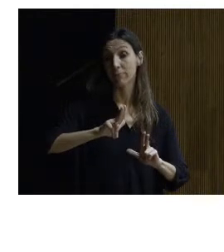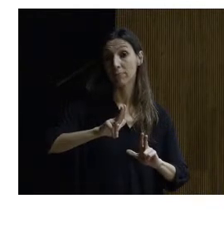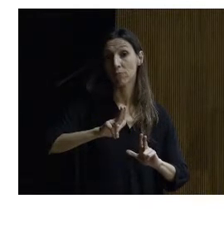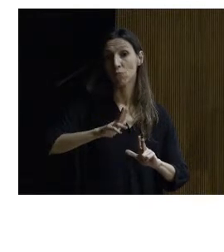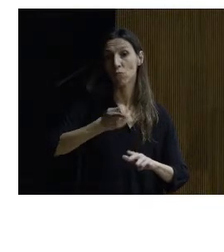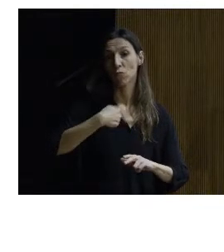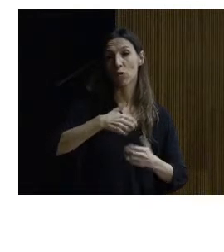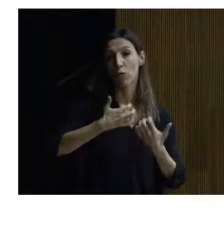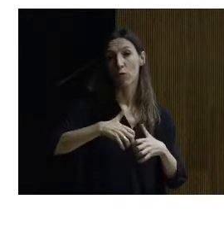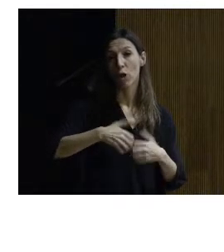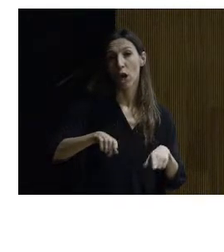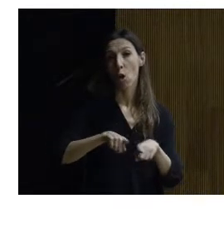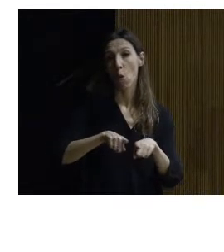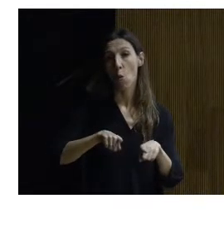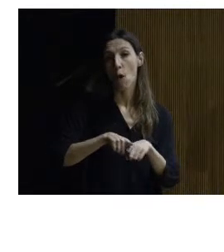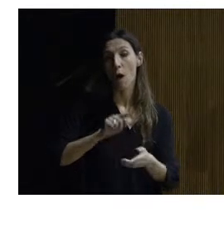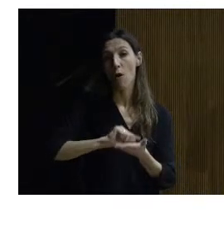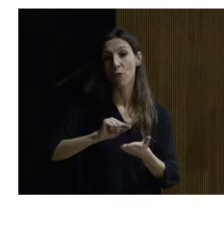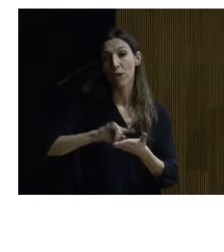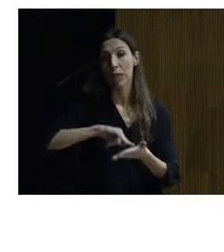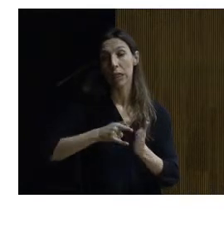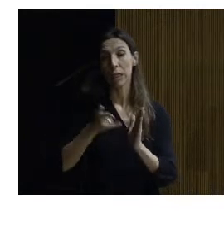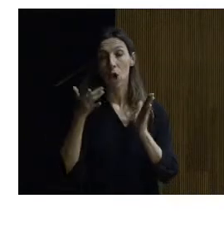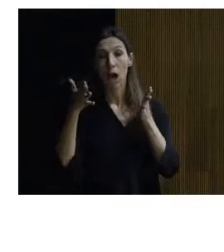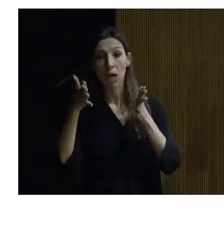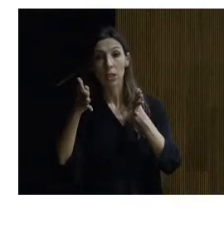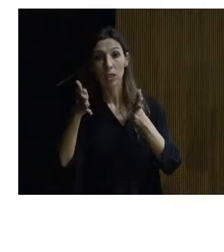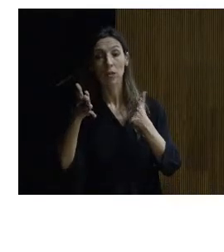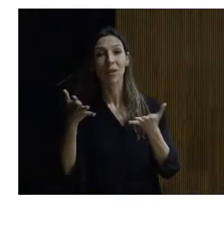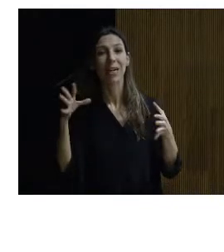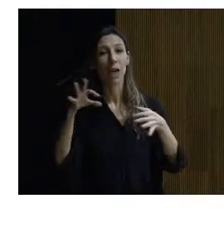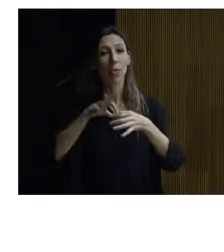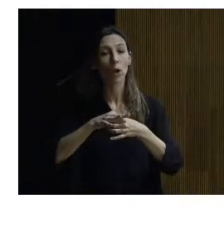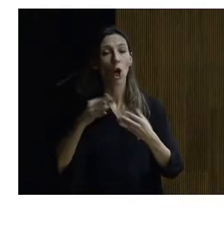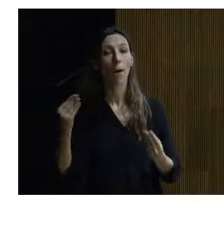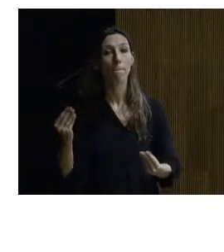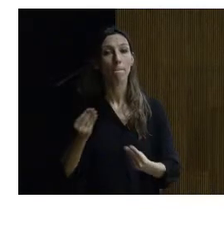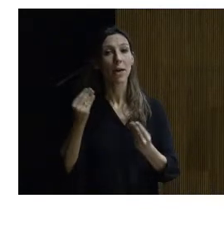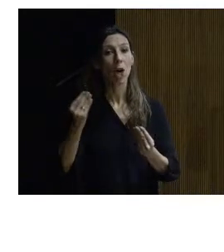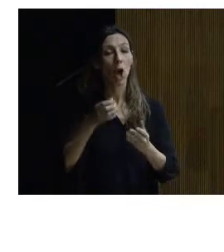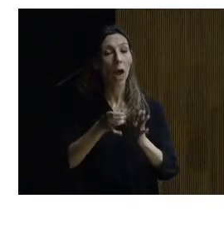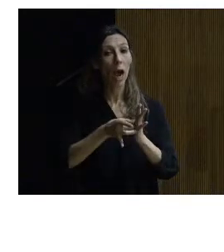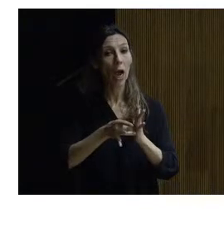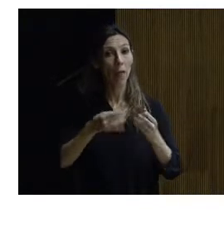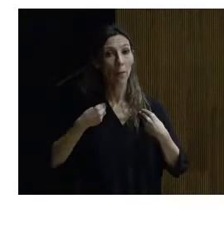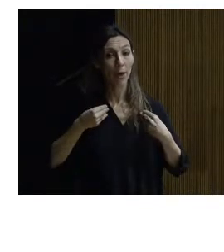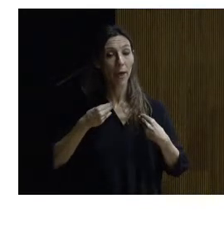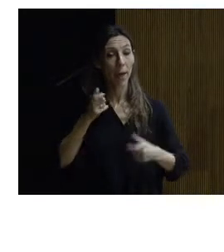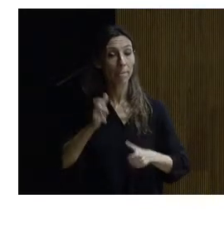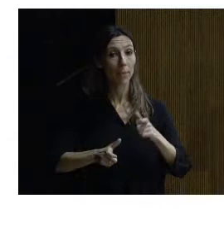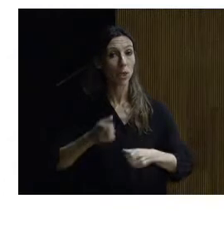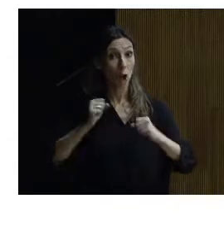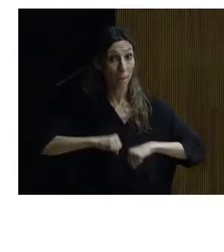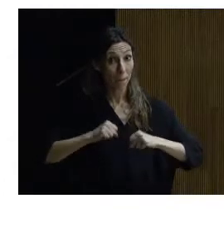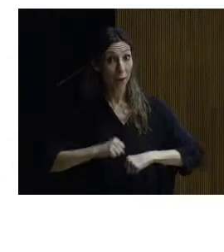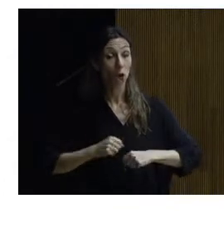funcionamos como una oficina técnica de asesoramiento en todo lo que tiene que ver con mejora de la calidad de vida de las personas mayores y de las personas